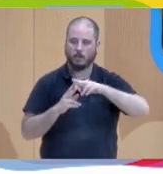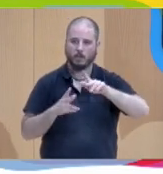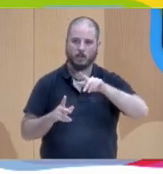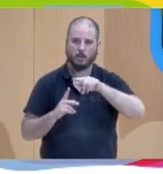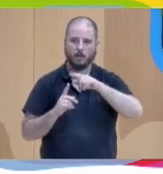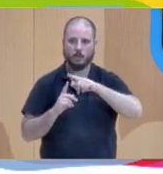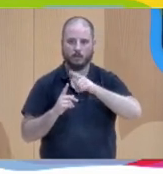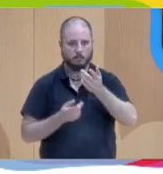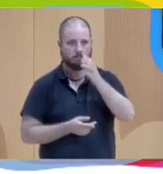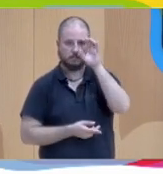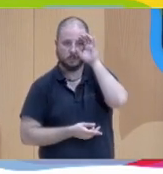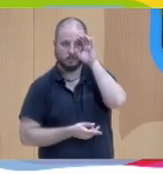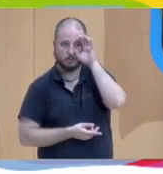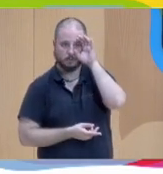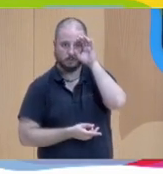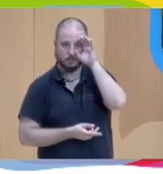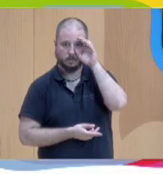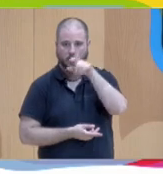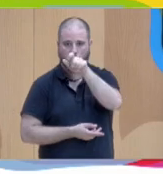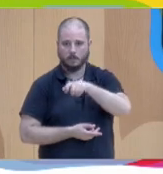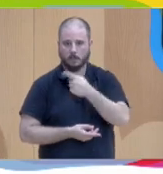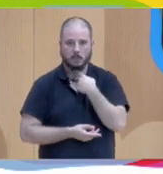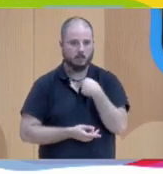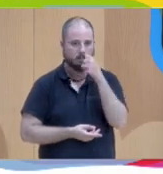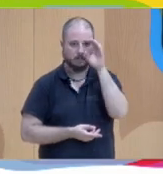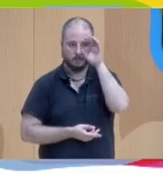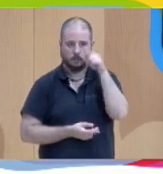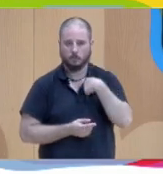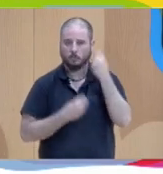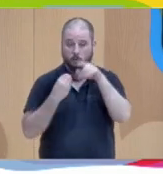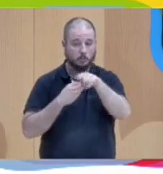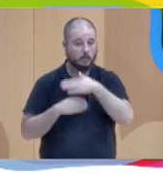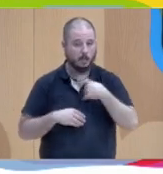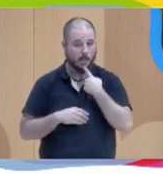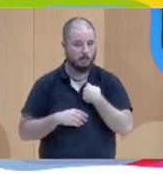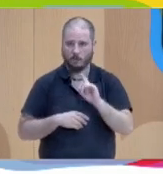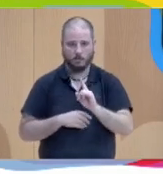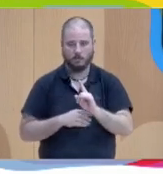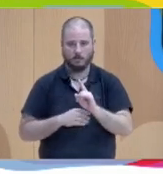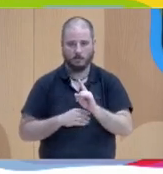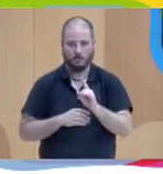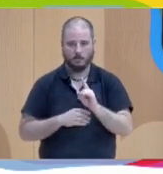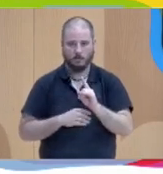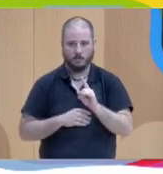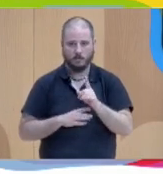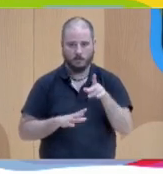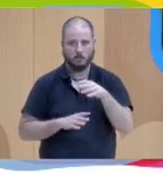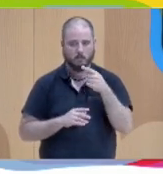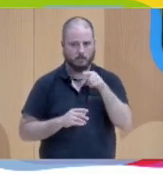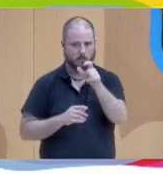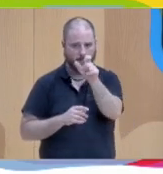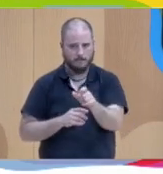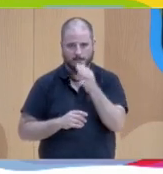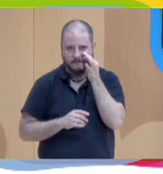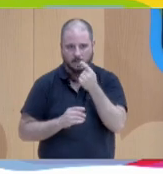de escuchar, de escuchar lo que las personas dicen, no lo que yo creo que tú quieres decir, sino lo que realmente lo que las personas dicen y la